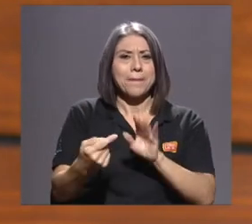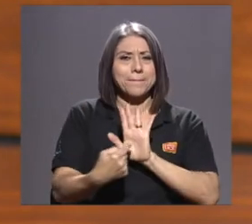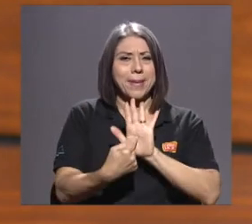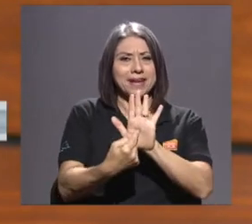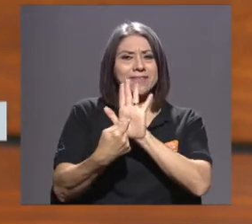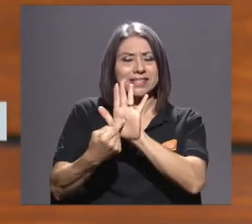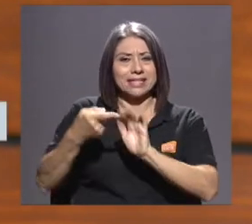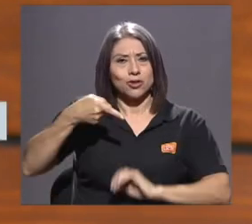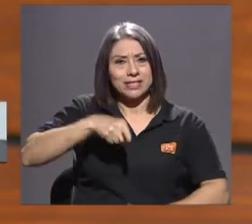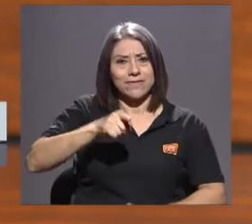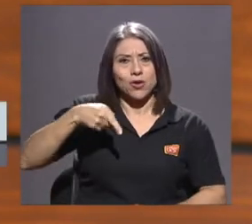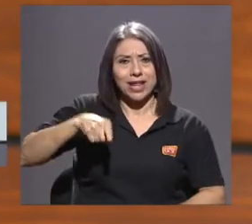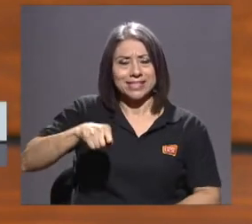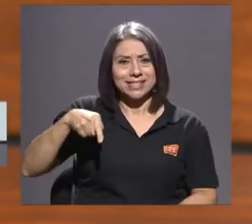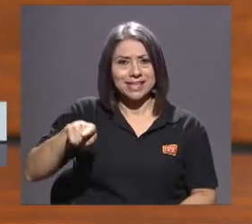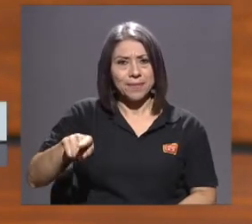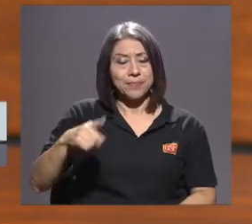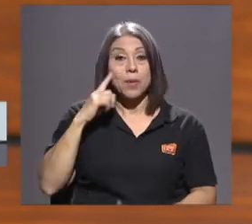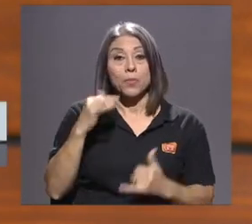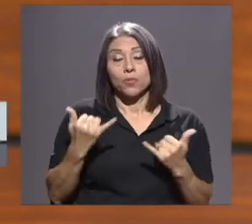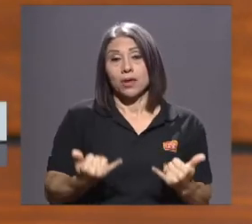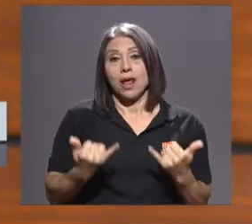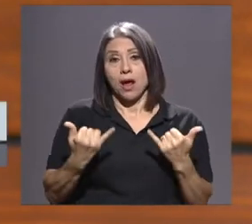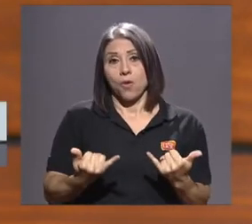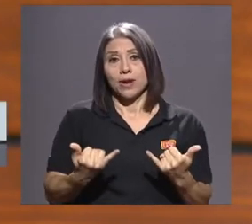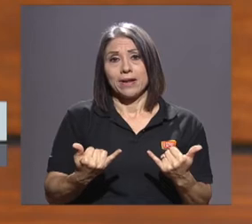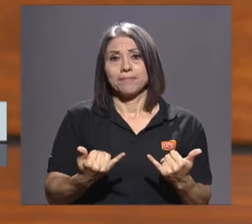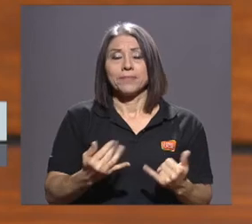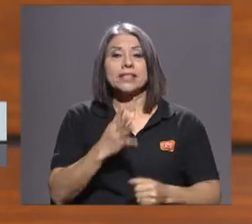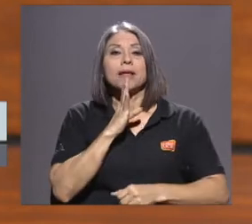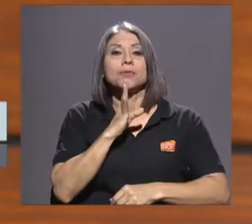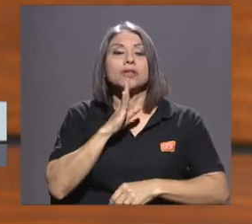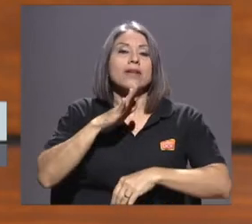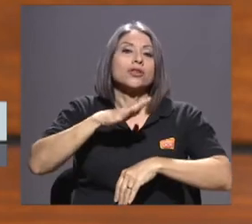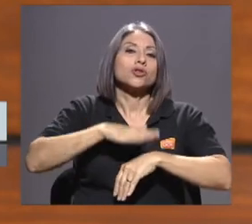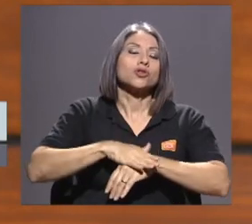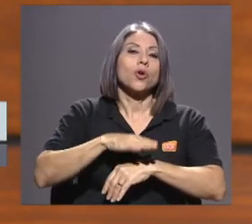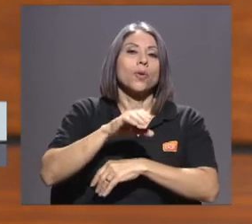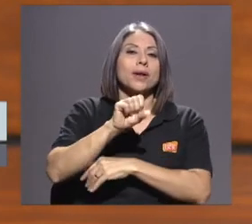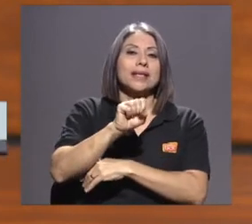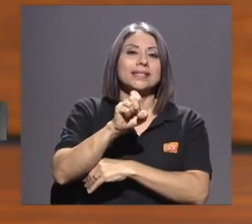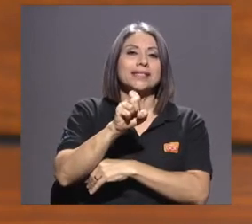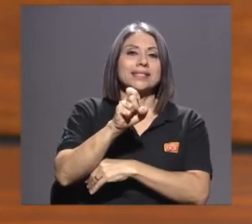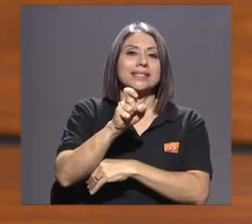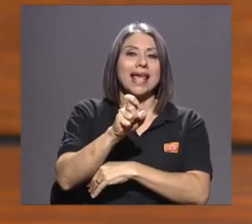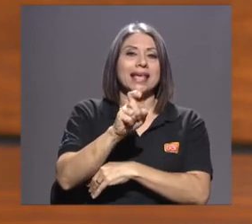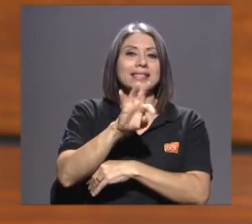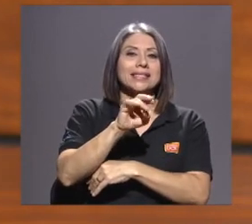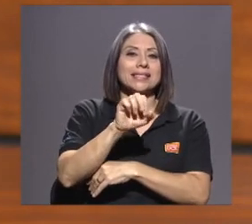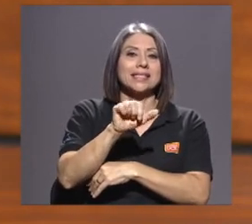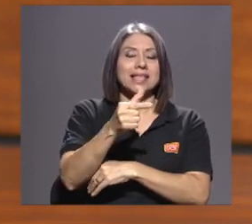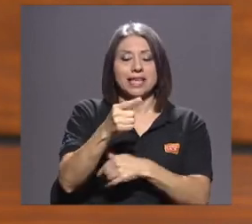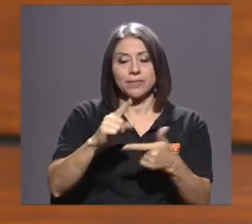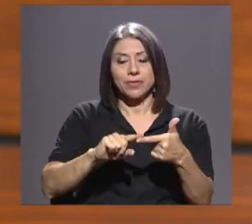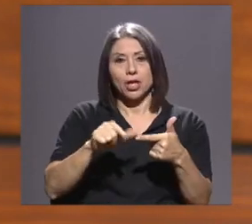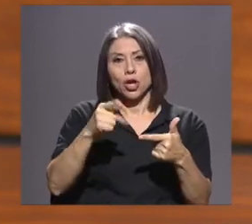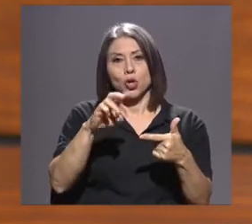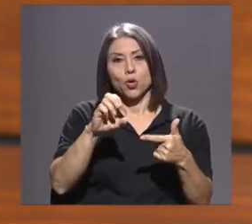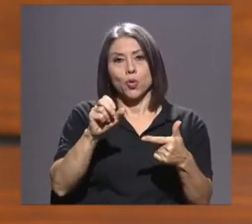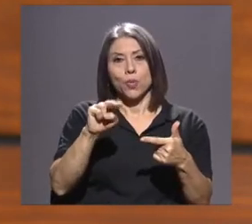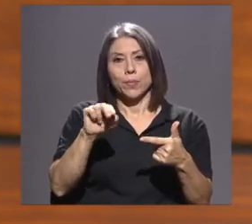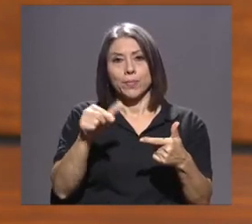violencia porque ahora estamos hablando, por ejemplo, de un sexting, de un grooming, ahorita los explico, o de